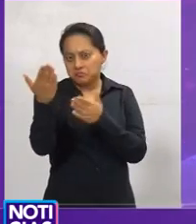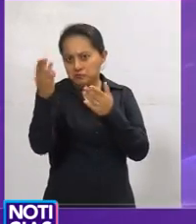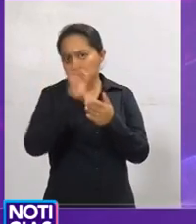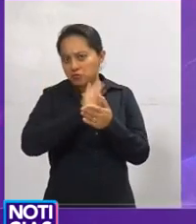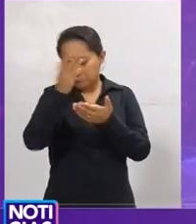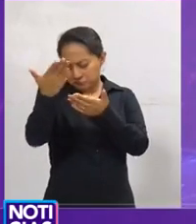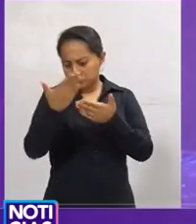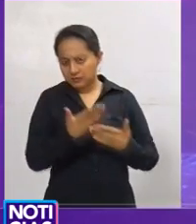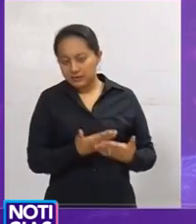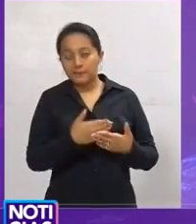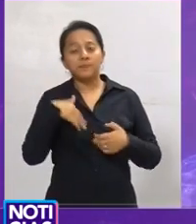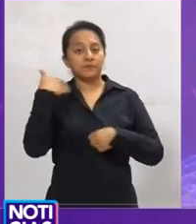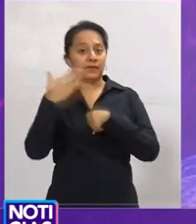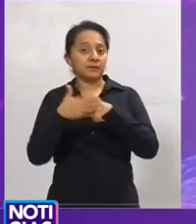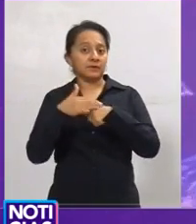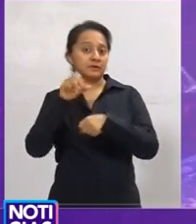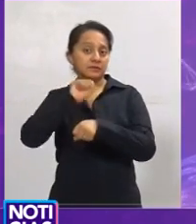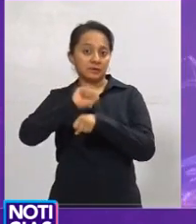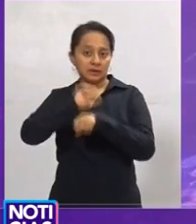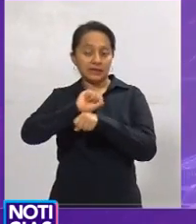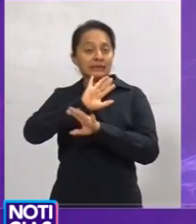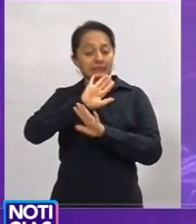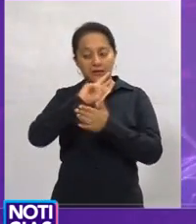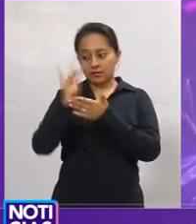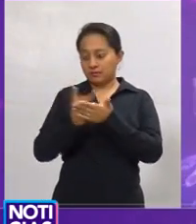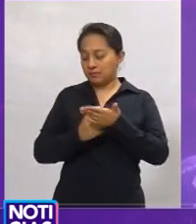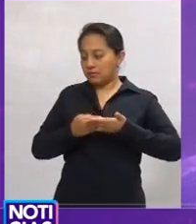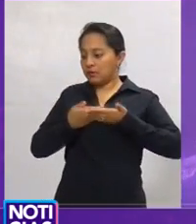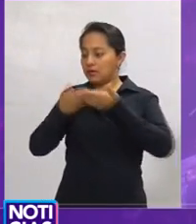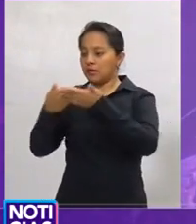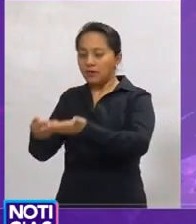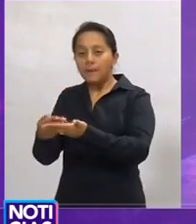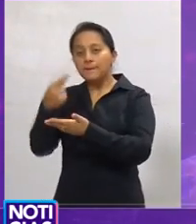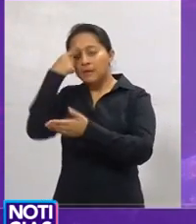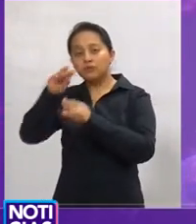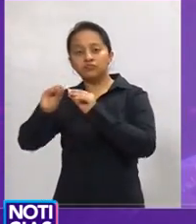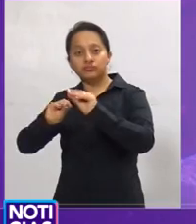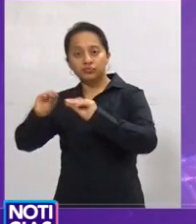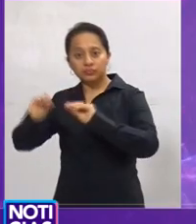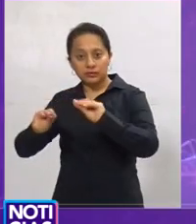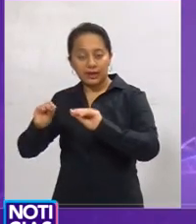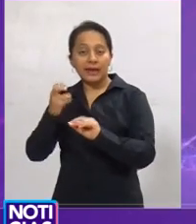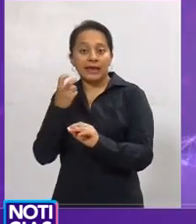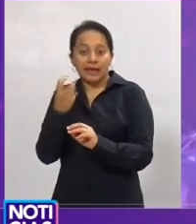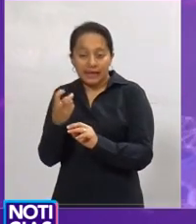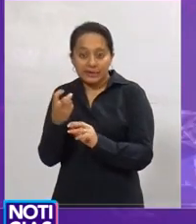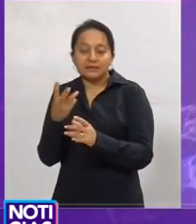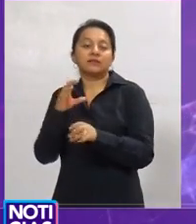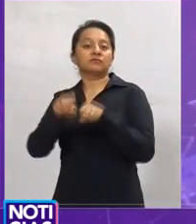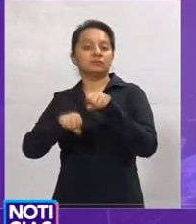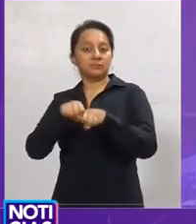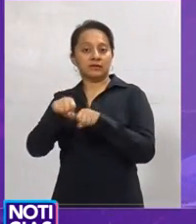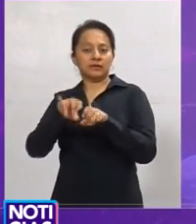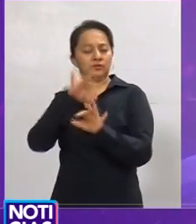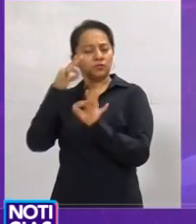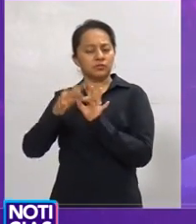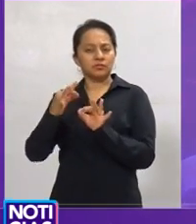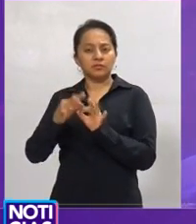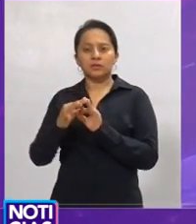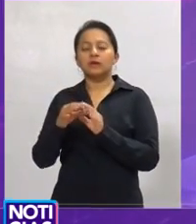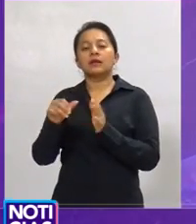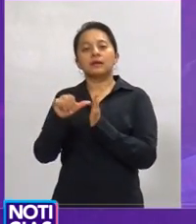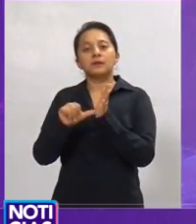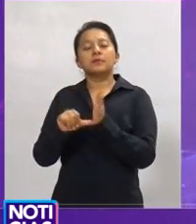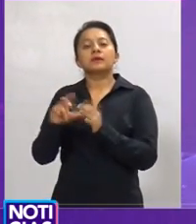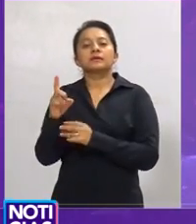semana espera presentar el plan estratégico de movilidad, el cual incluirá el proyecto de ciclovías que se espera concluir en el mes de